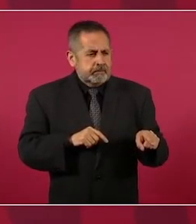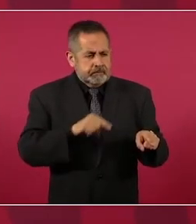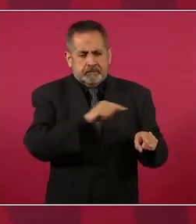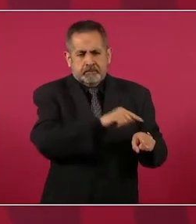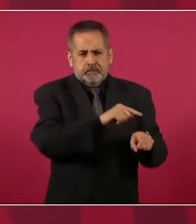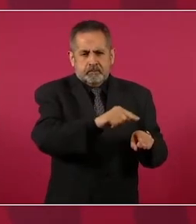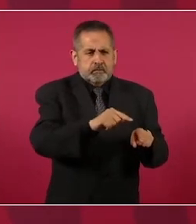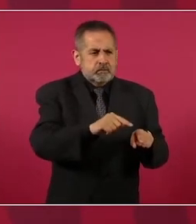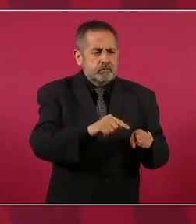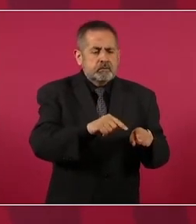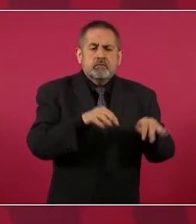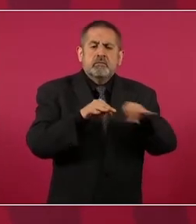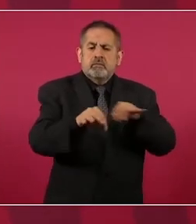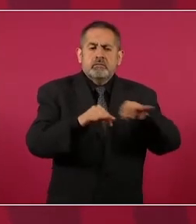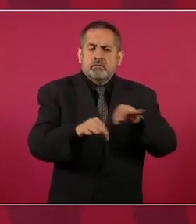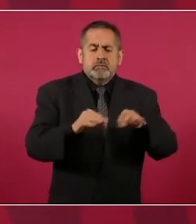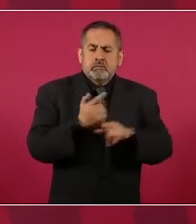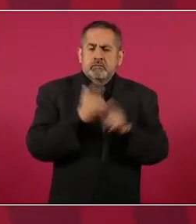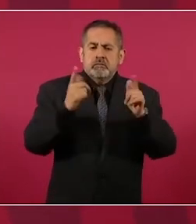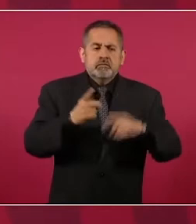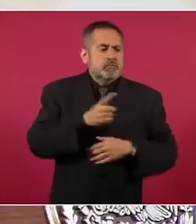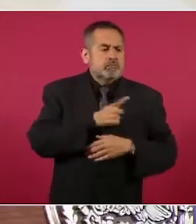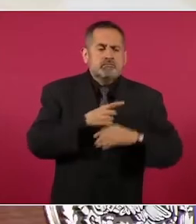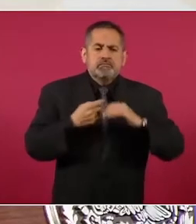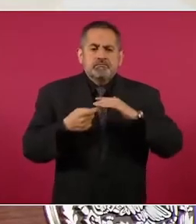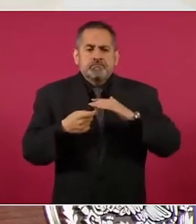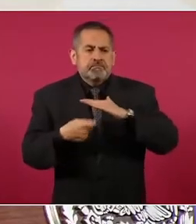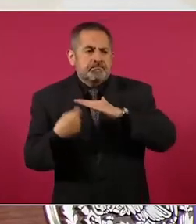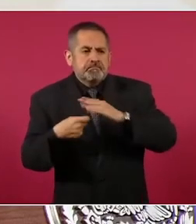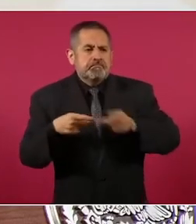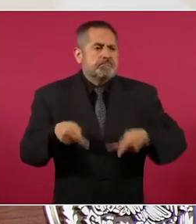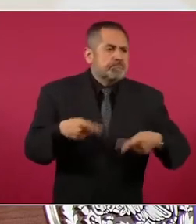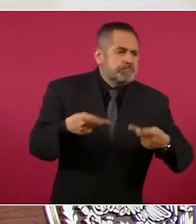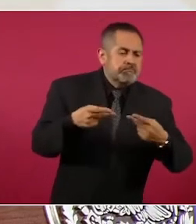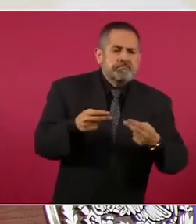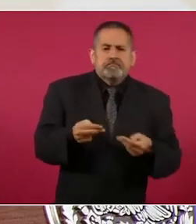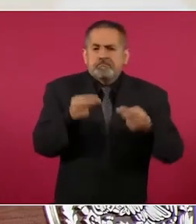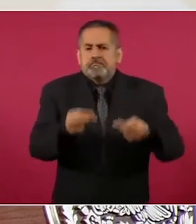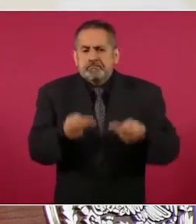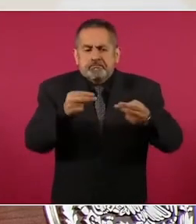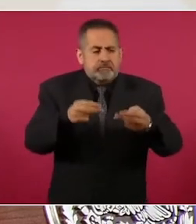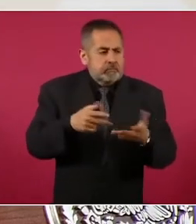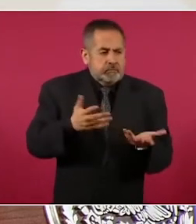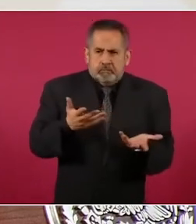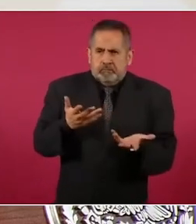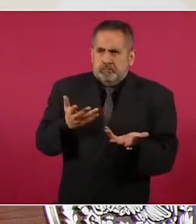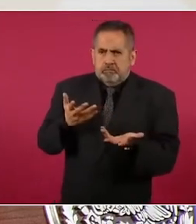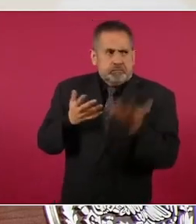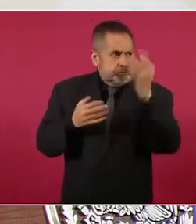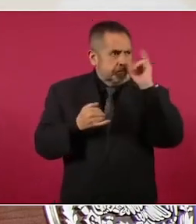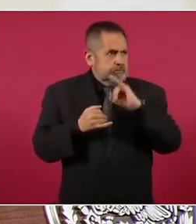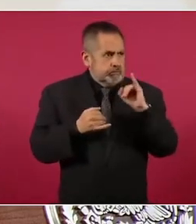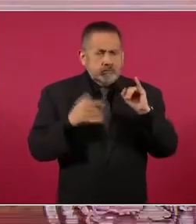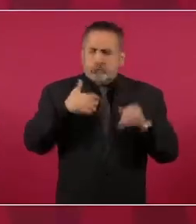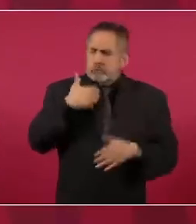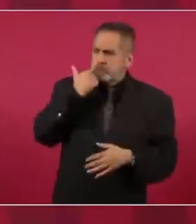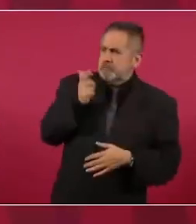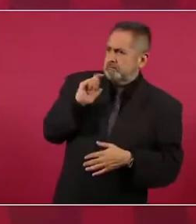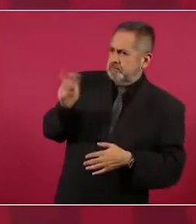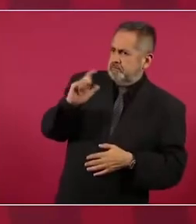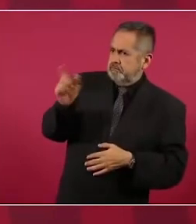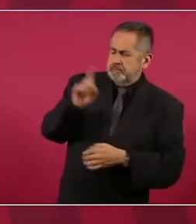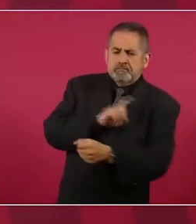por su cuenta, que hay muchos que quieren pagar una cuota para